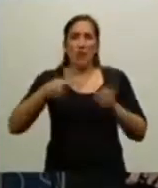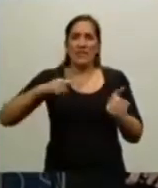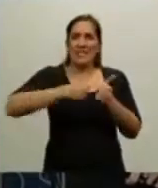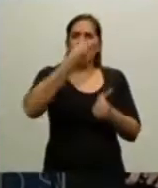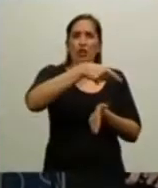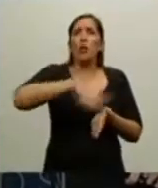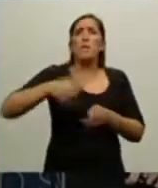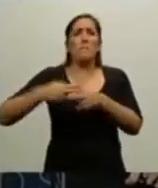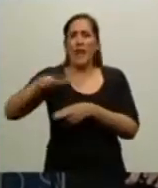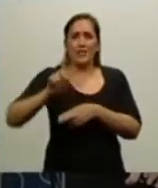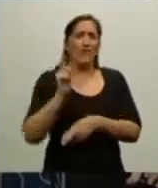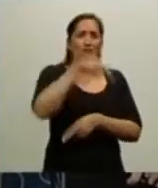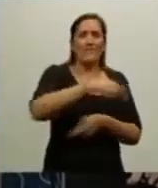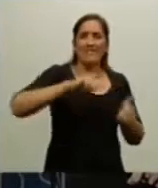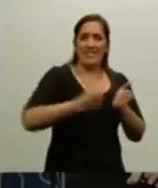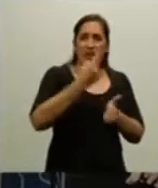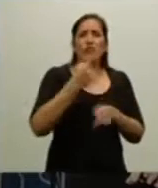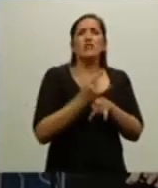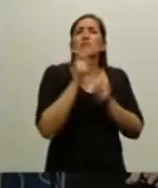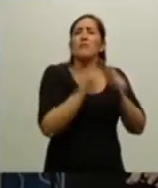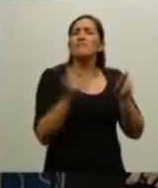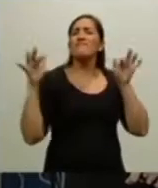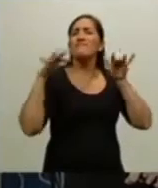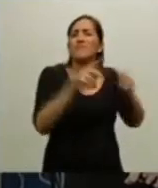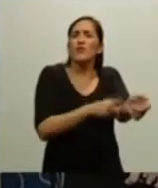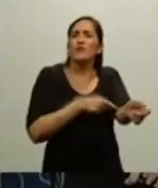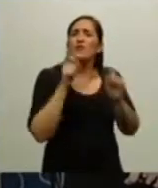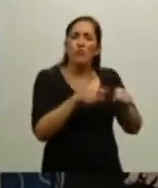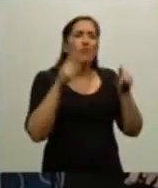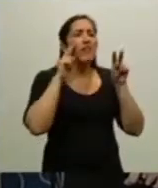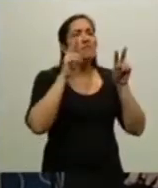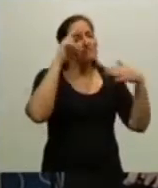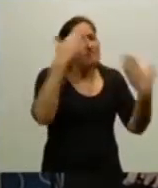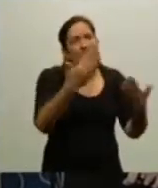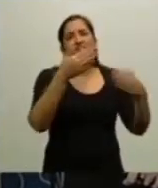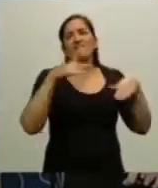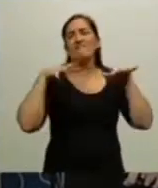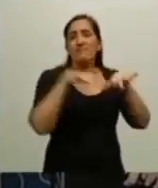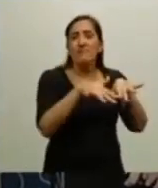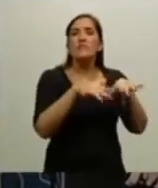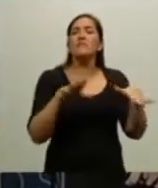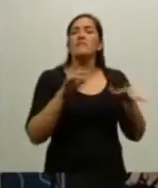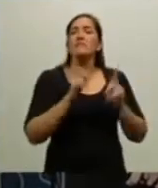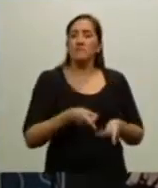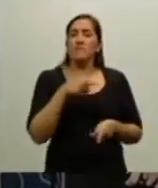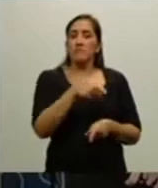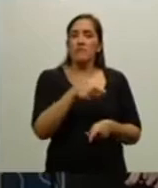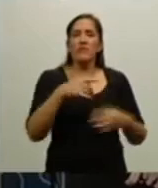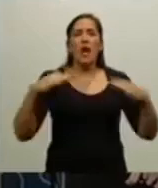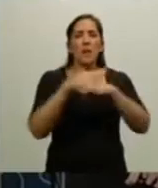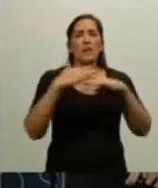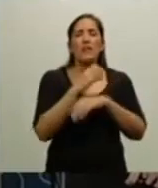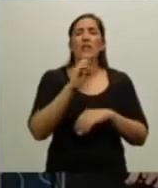Gallegos que es donde se conmemora todo, que era en ese entonces la avenida San